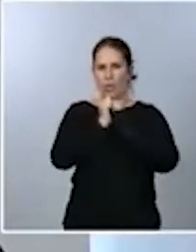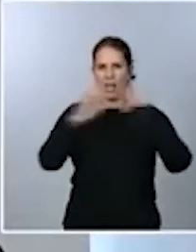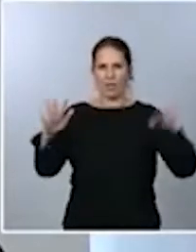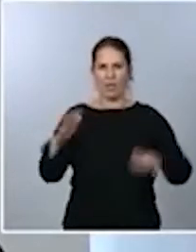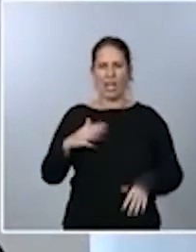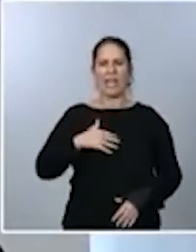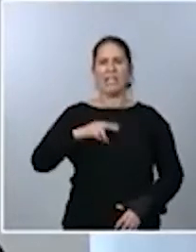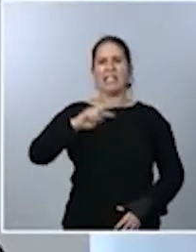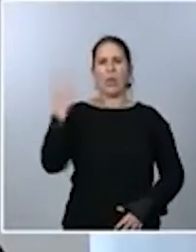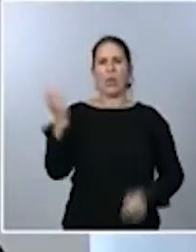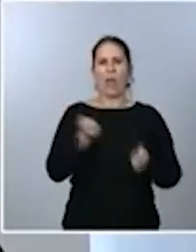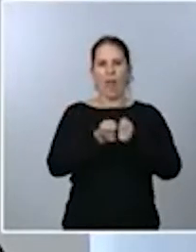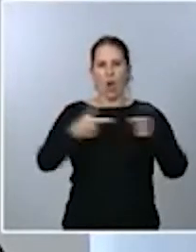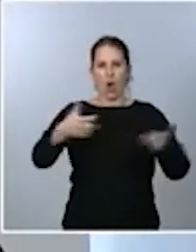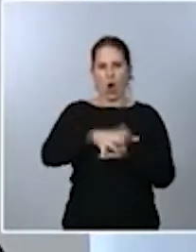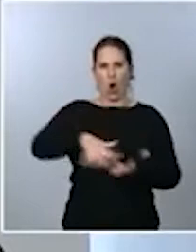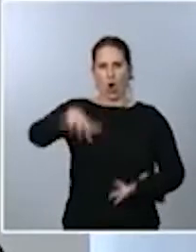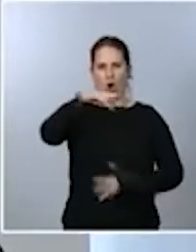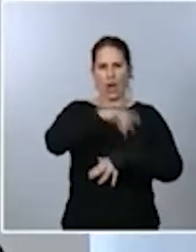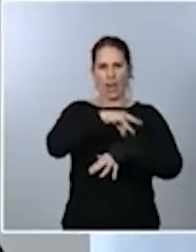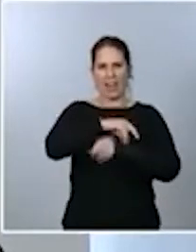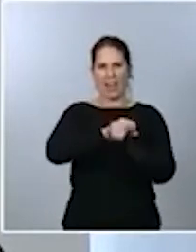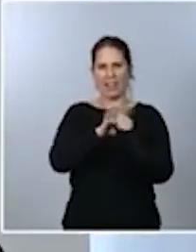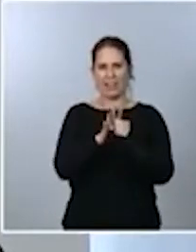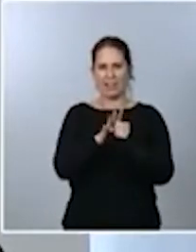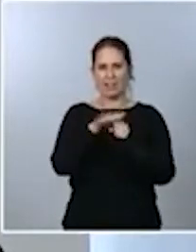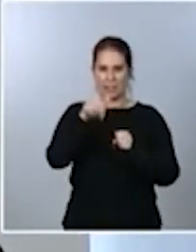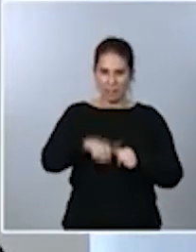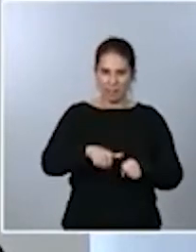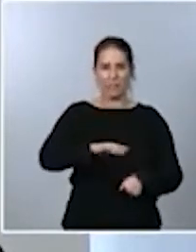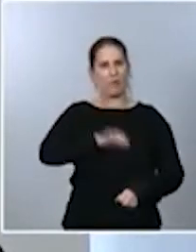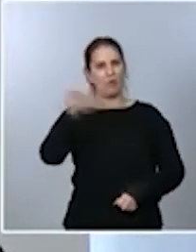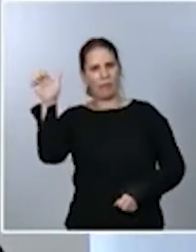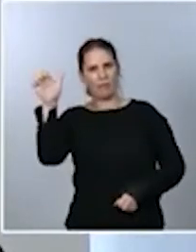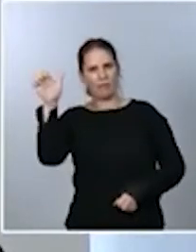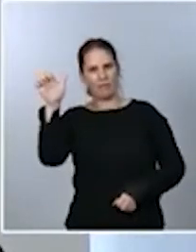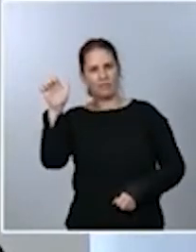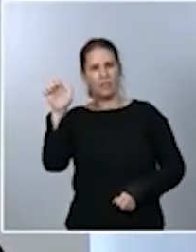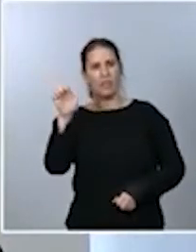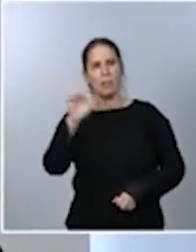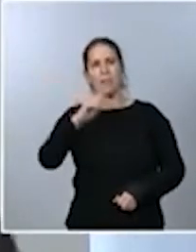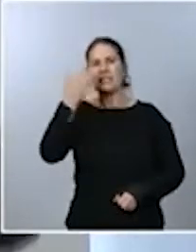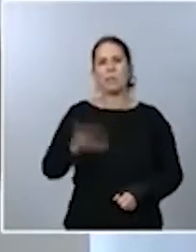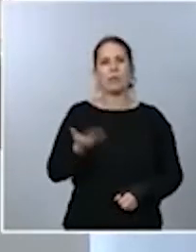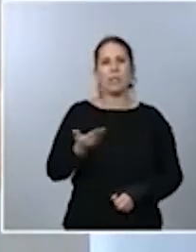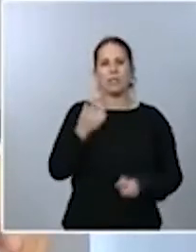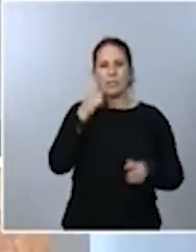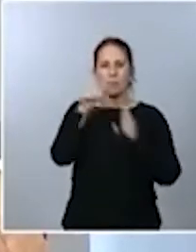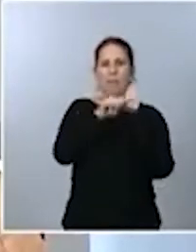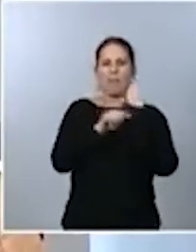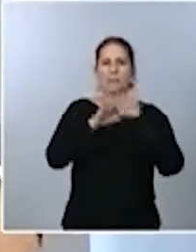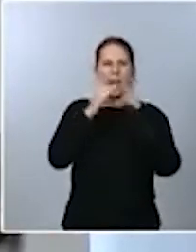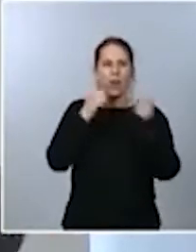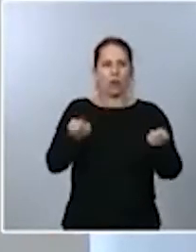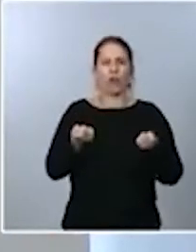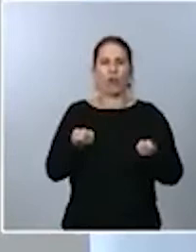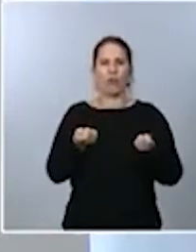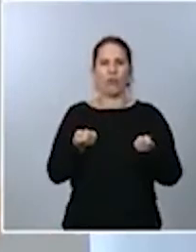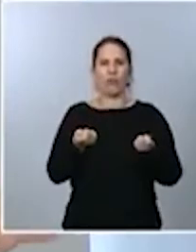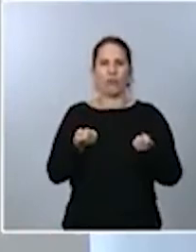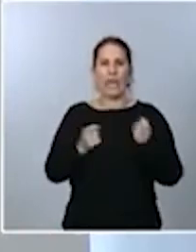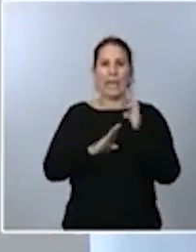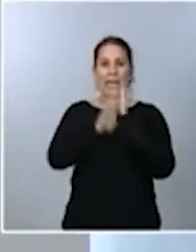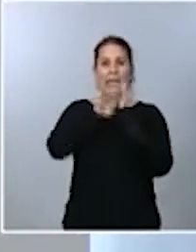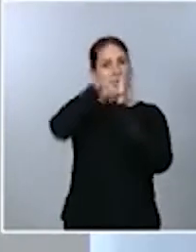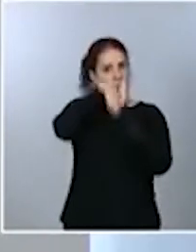me importa es que acertemos en las medidas que hay que tomar para controlarla y bajar la curva. Y